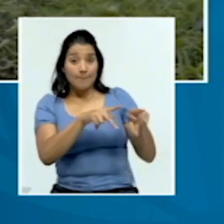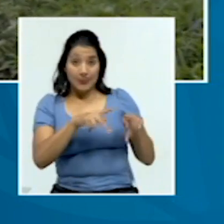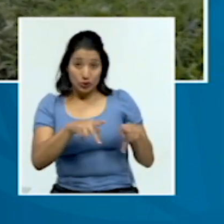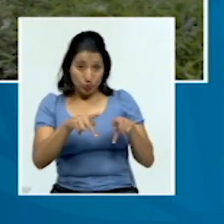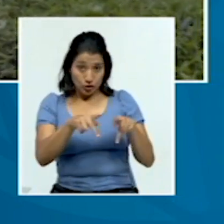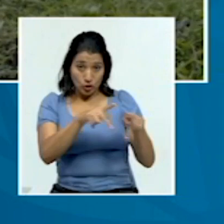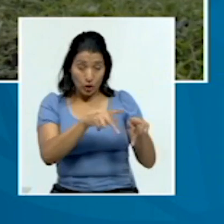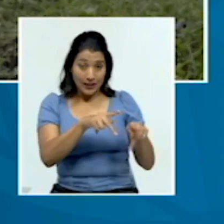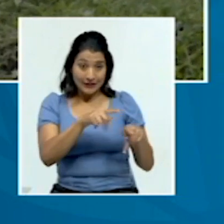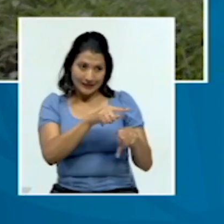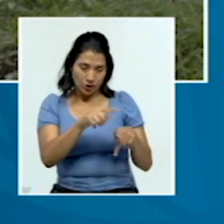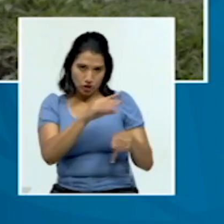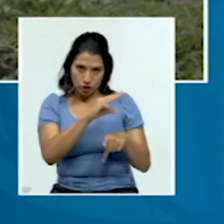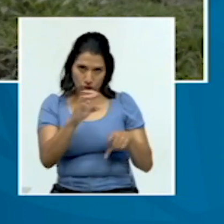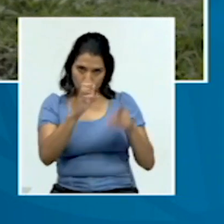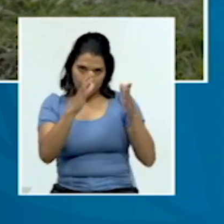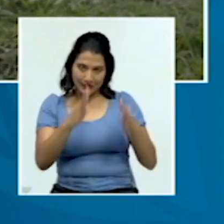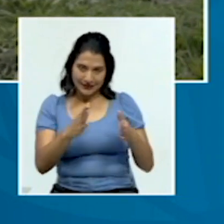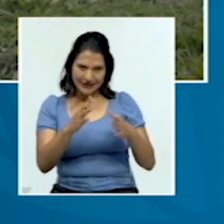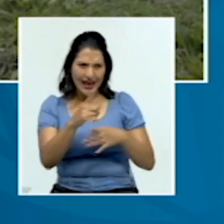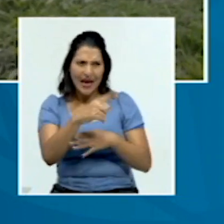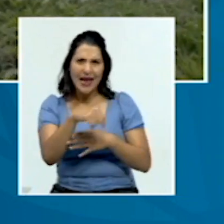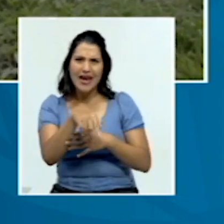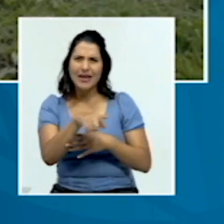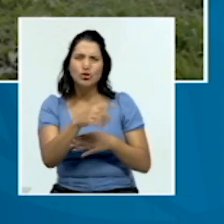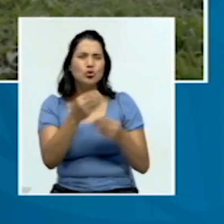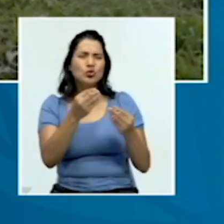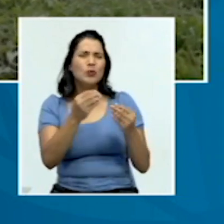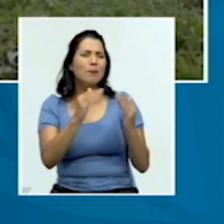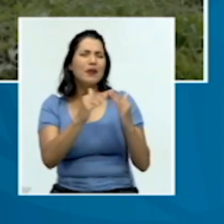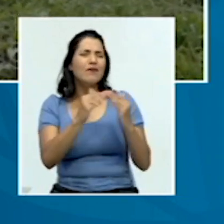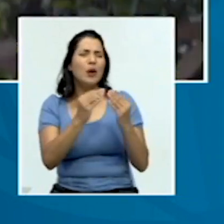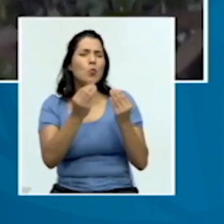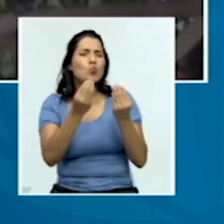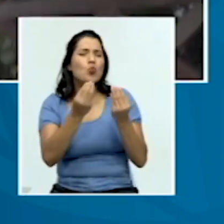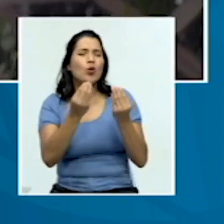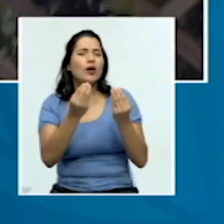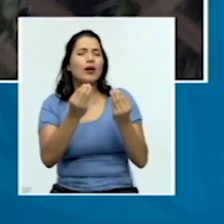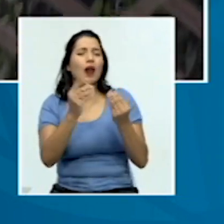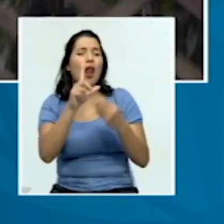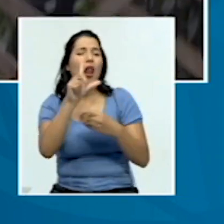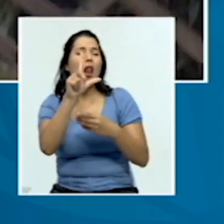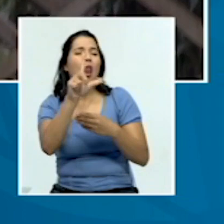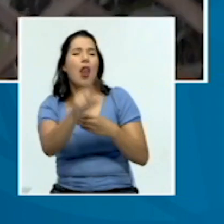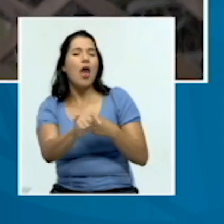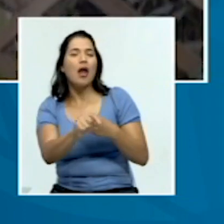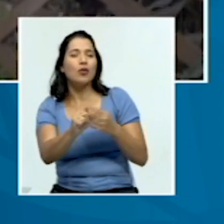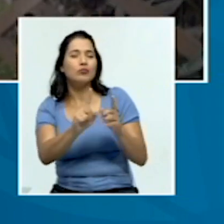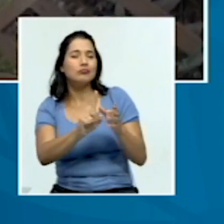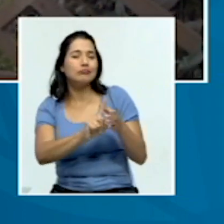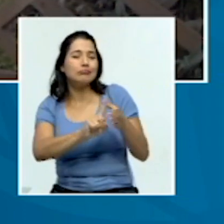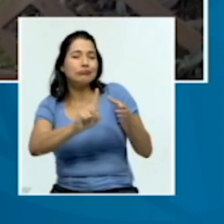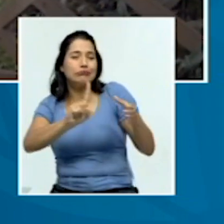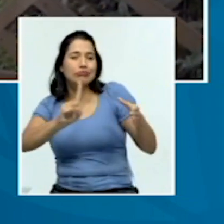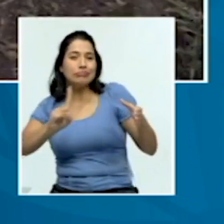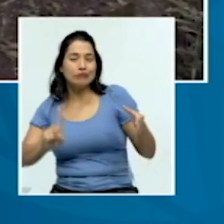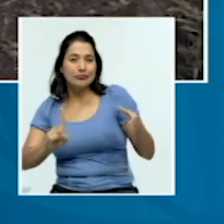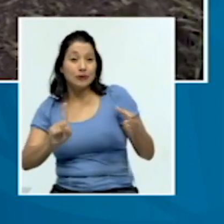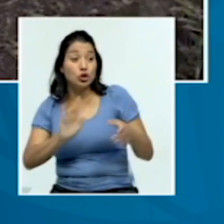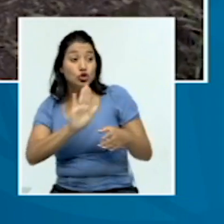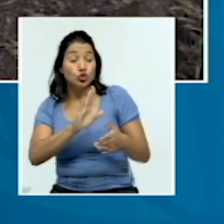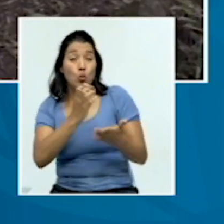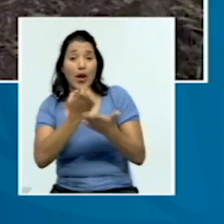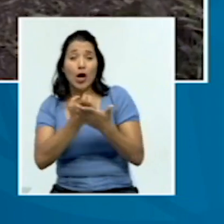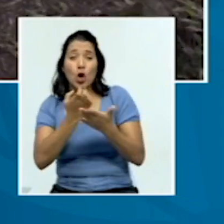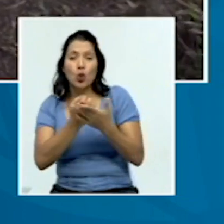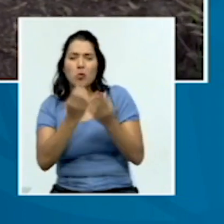ciudadanos costarricenses, están bastante aislados y con una economía muy precaria. ¿Cómo fue allí